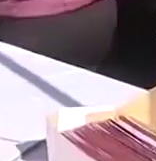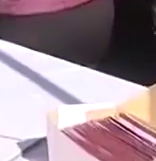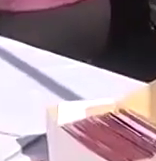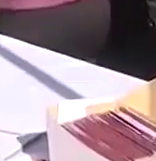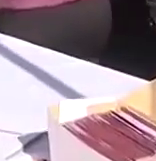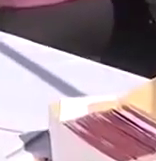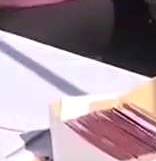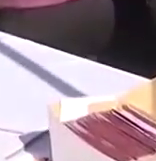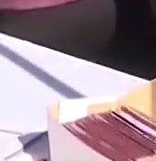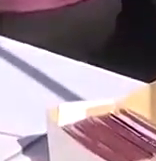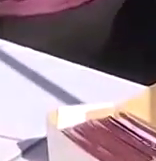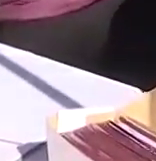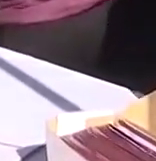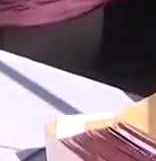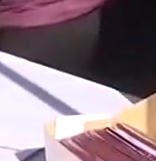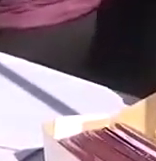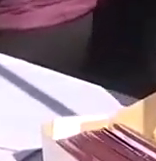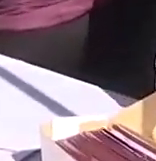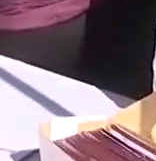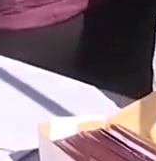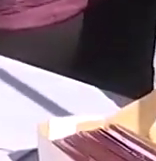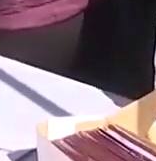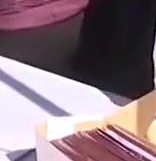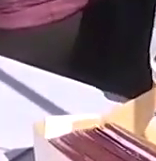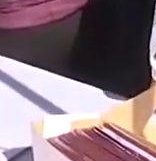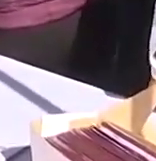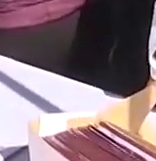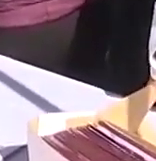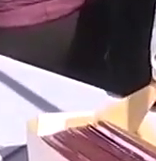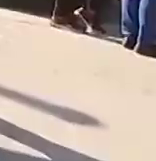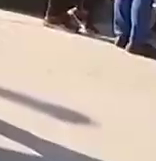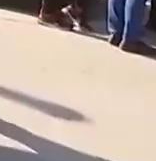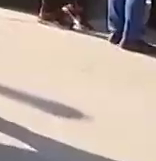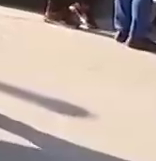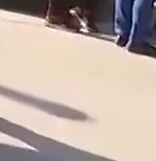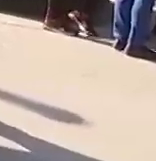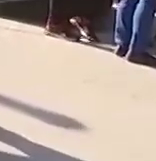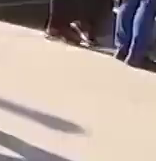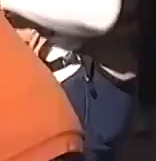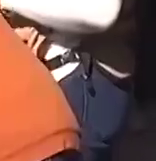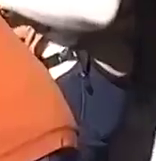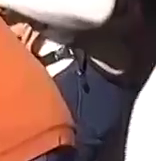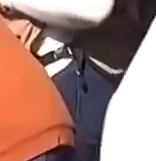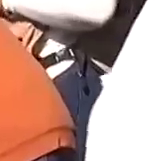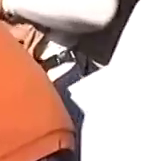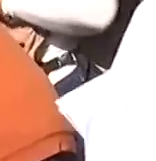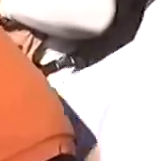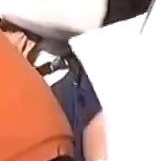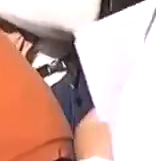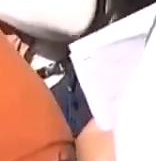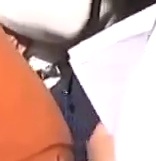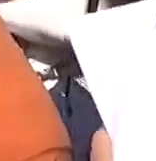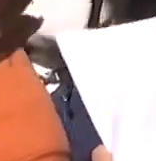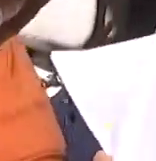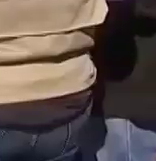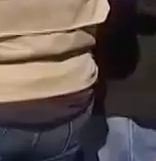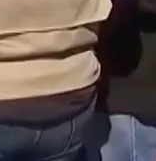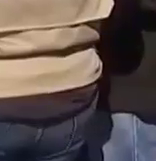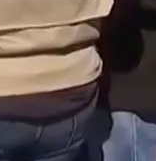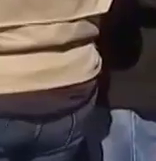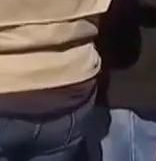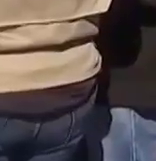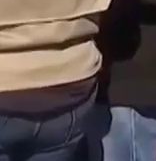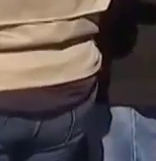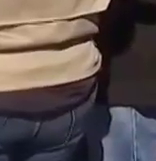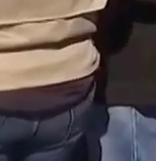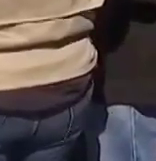Pensión Mujeres Bienestar, dirigido a mujeres de 63 y 64 años. El delegado de los programas del bienestar en Tlaxcala, Carlos Luna